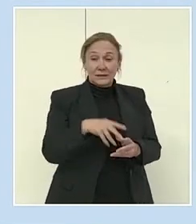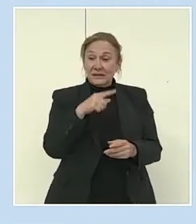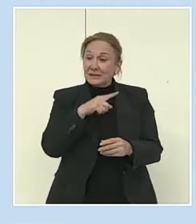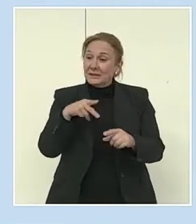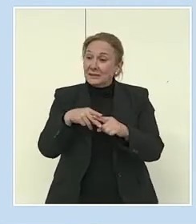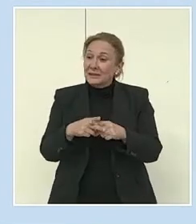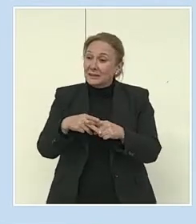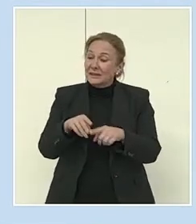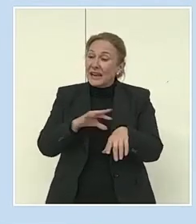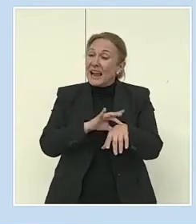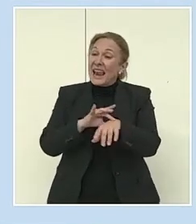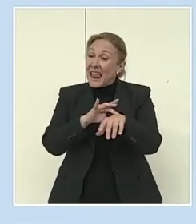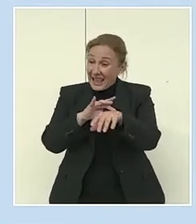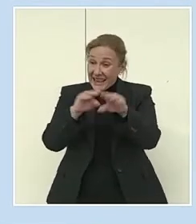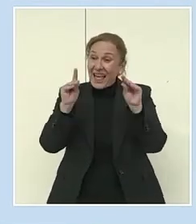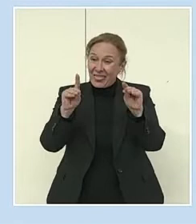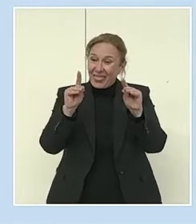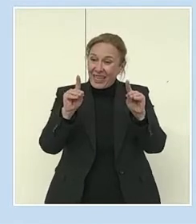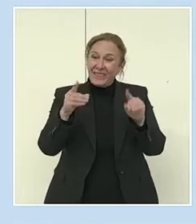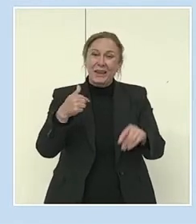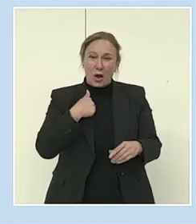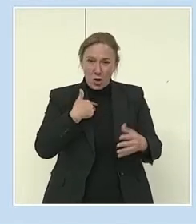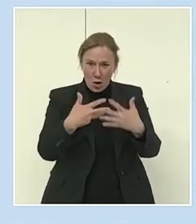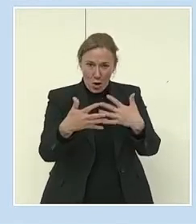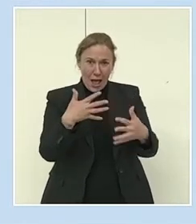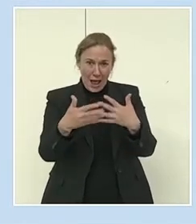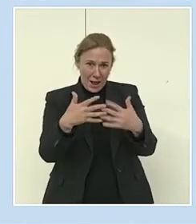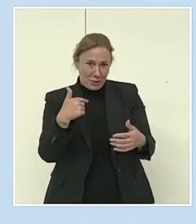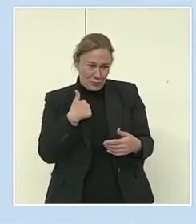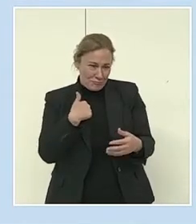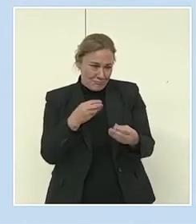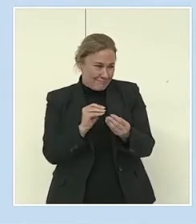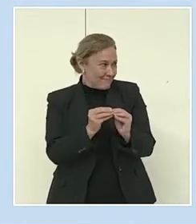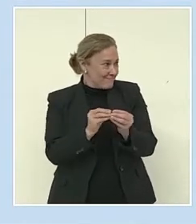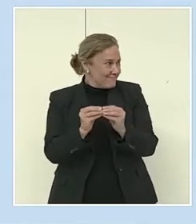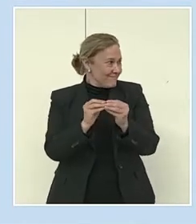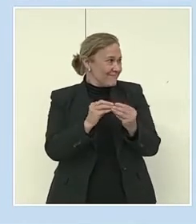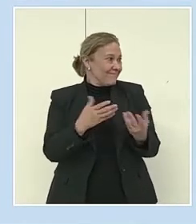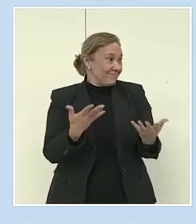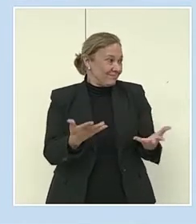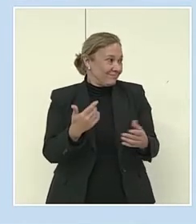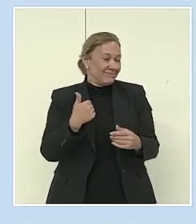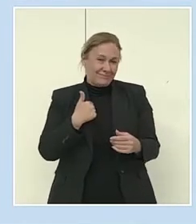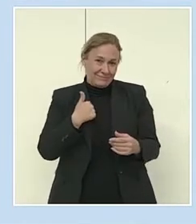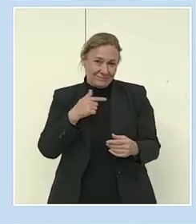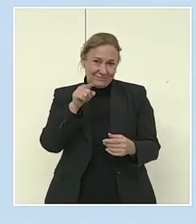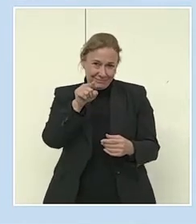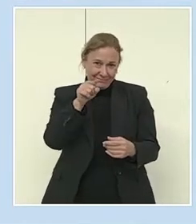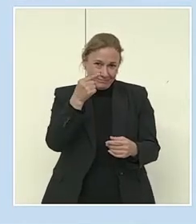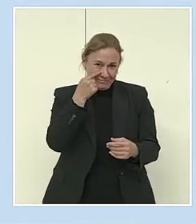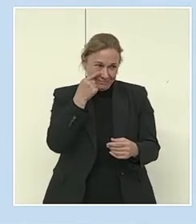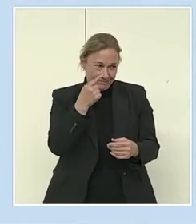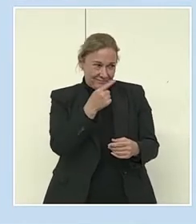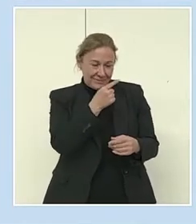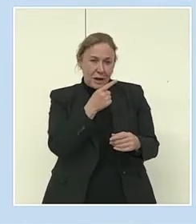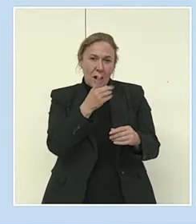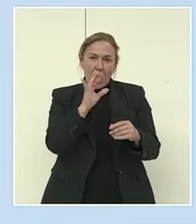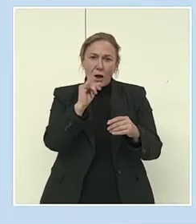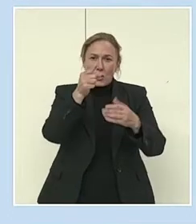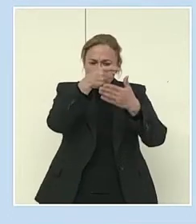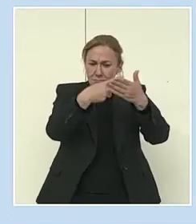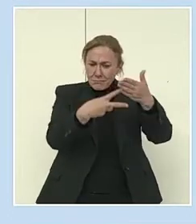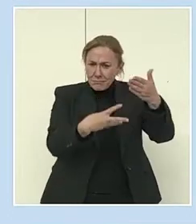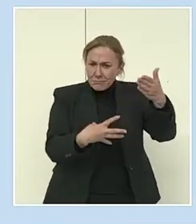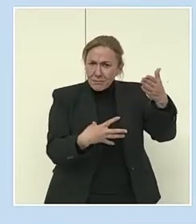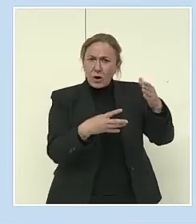yo no tengo carnet, pero un poquito soy. Entonces, claro, ustedes van a ver que tienen la introducción, objetivos